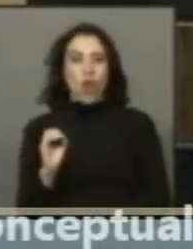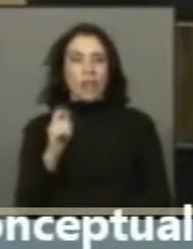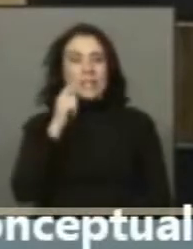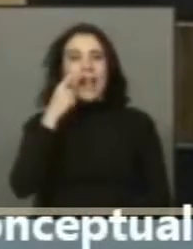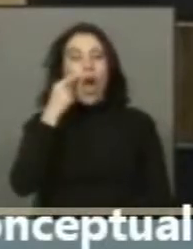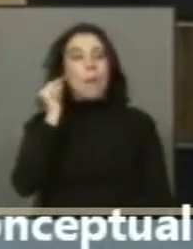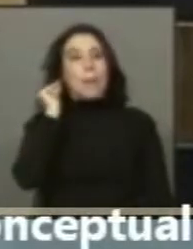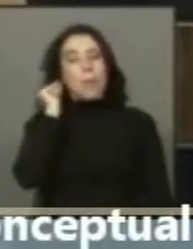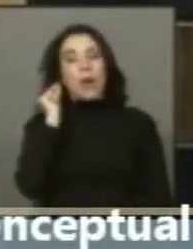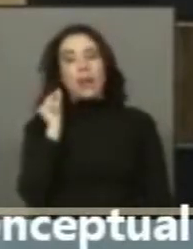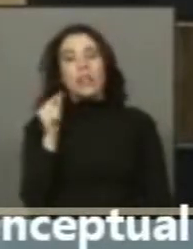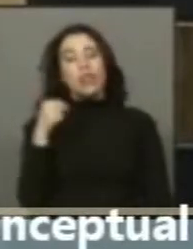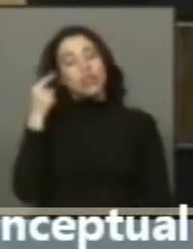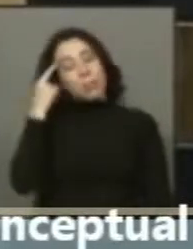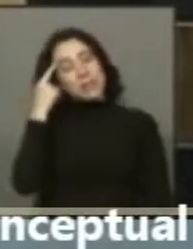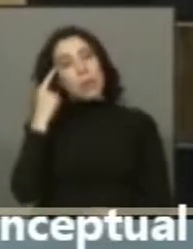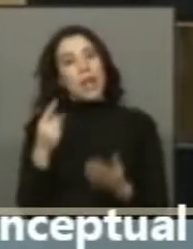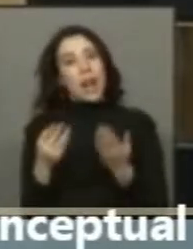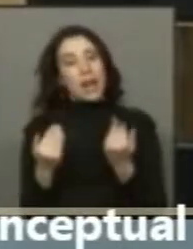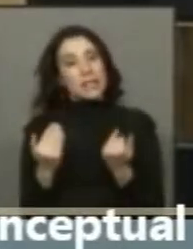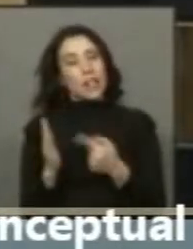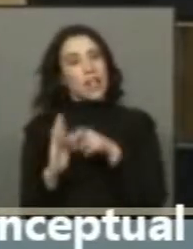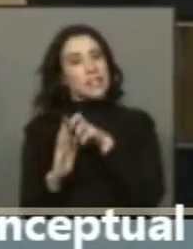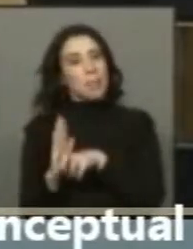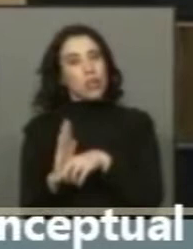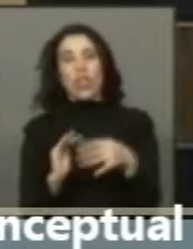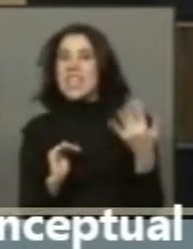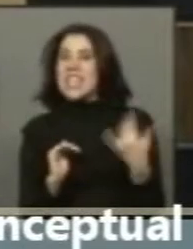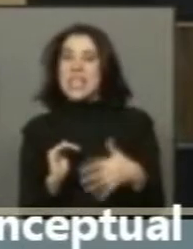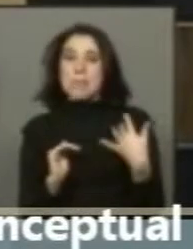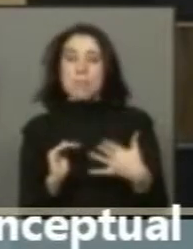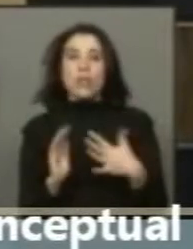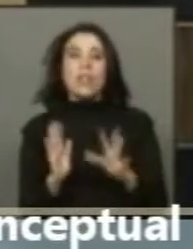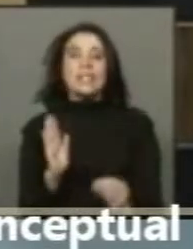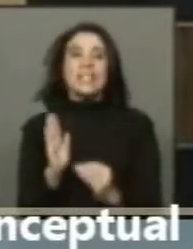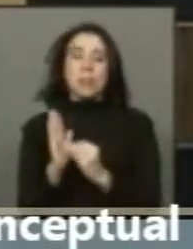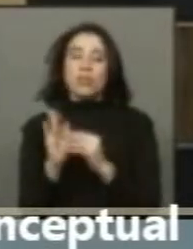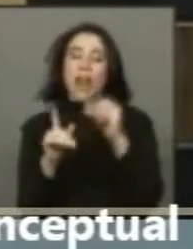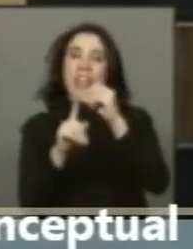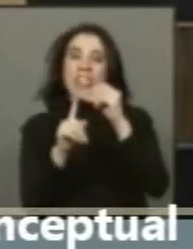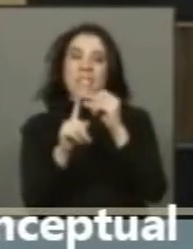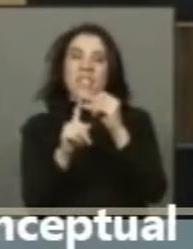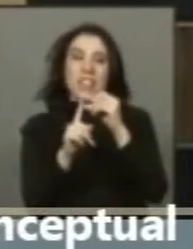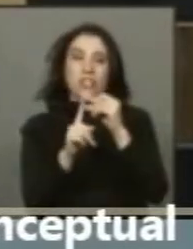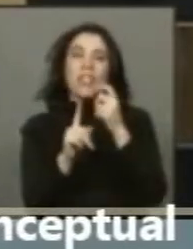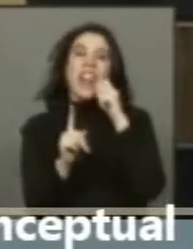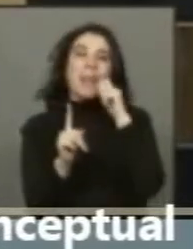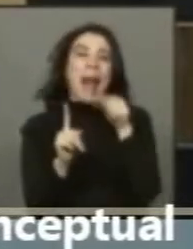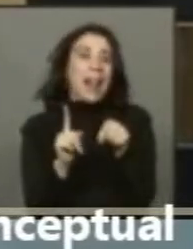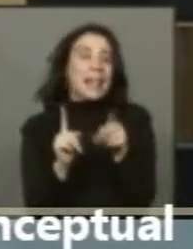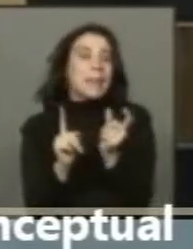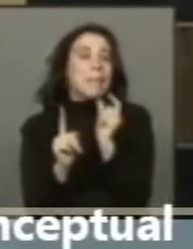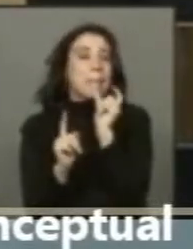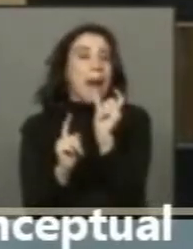que obviamente estimamos que era prudente que en un proyecto tan importante como este existiese una definición conceptual, ya que esta